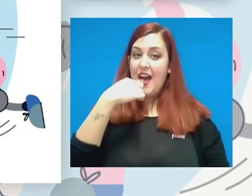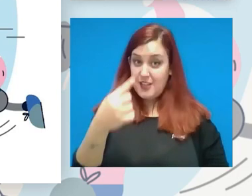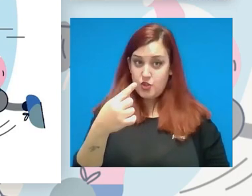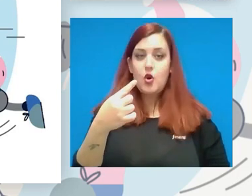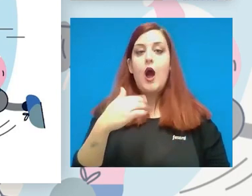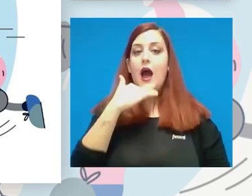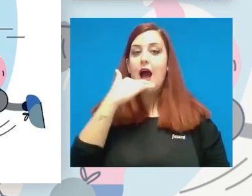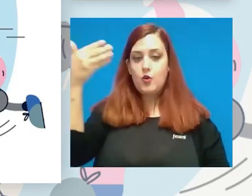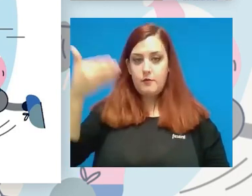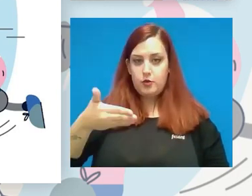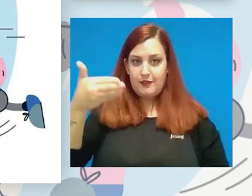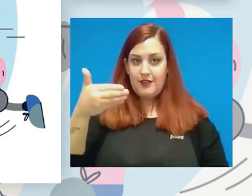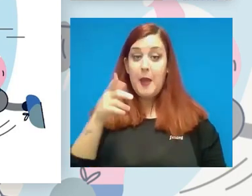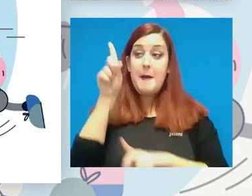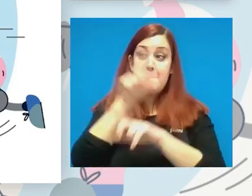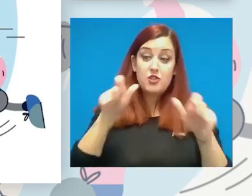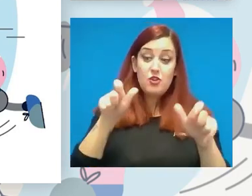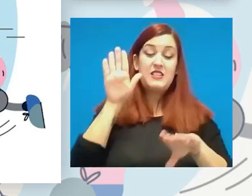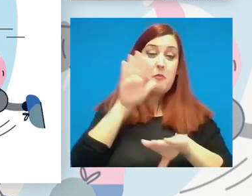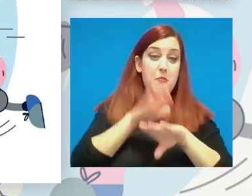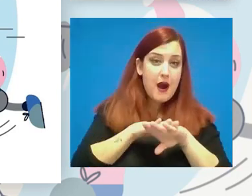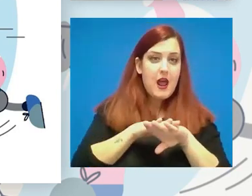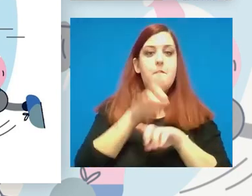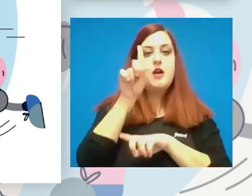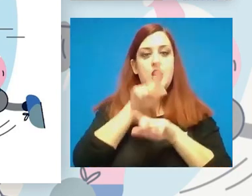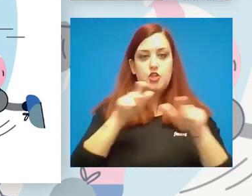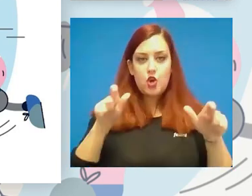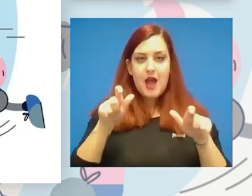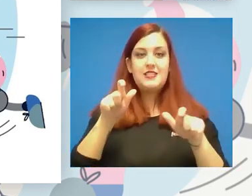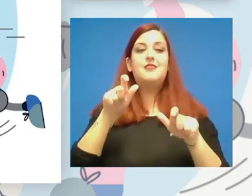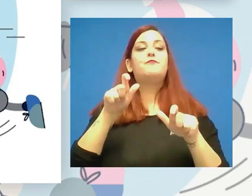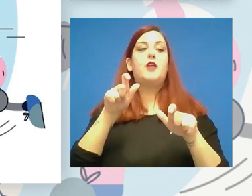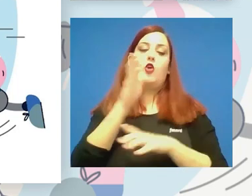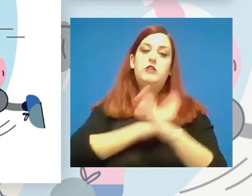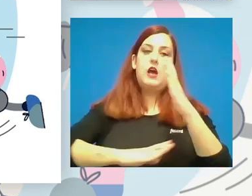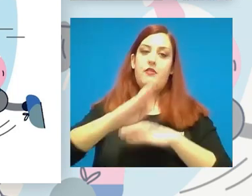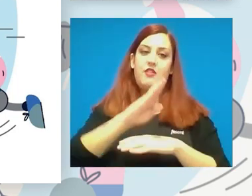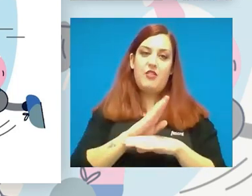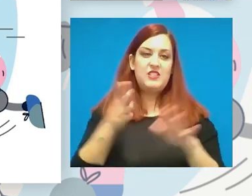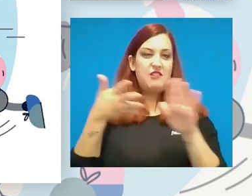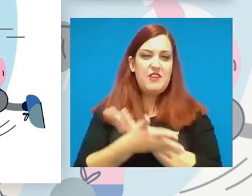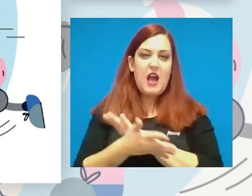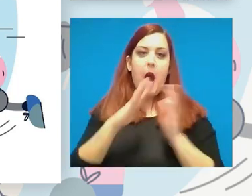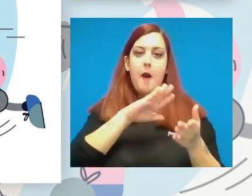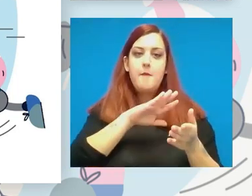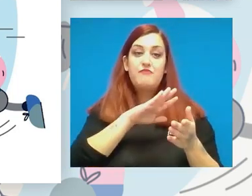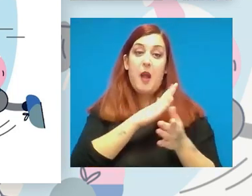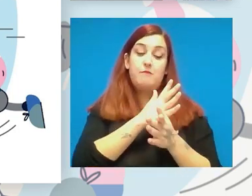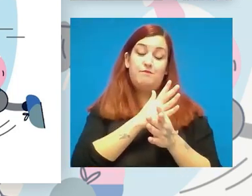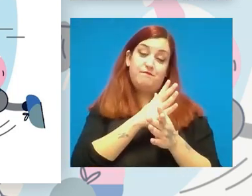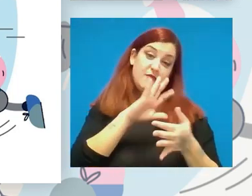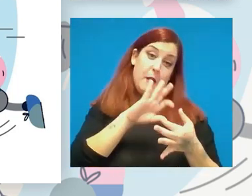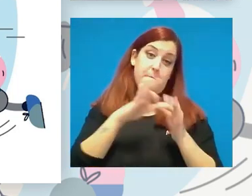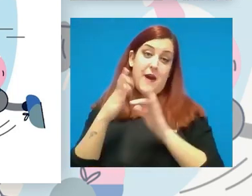discapacidad es deporte paralímpico, pero es cierto que es el más visible, es el que mueve a lo mejor más recursos, es el que marca a lo mejor las pautas de determinadas